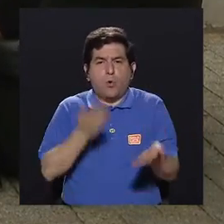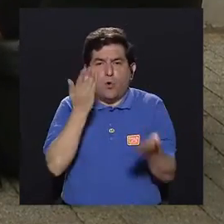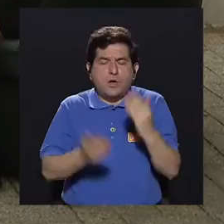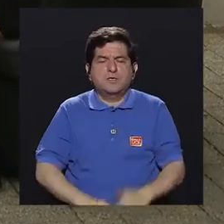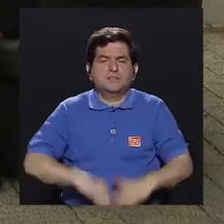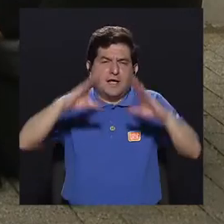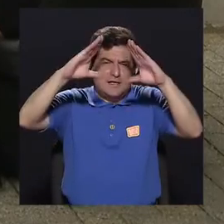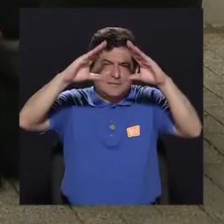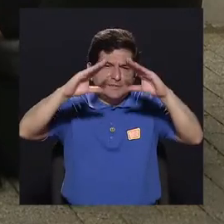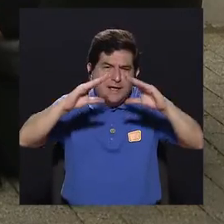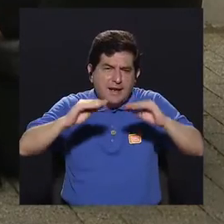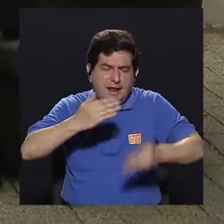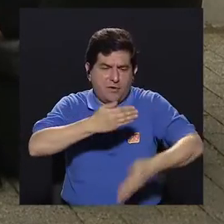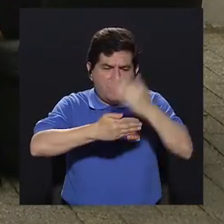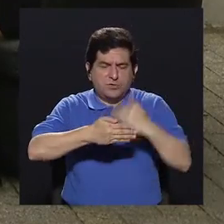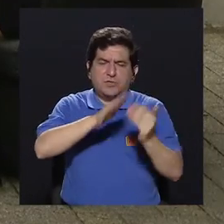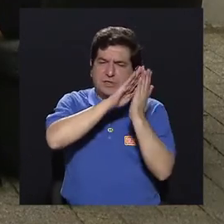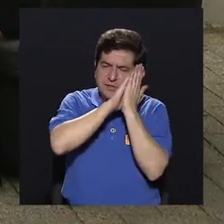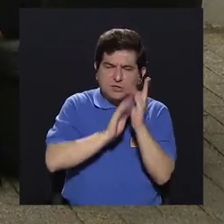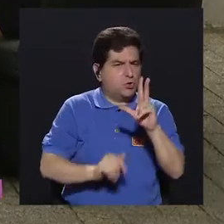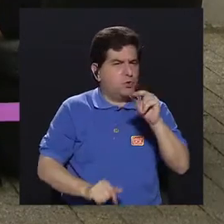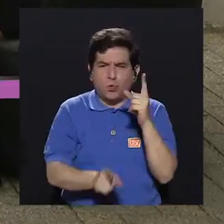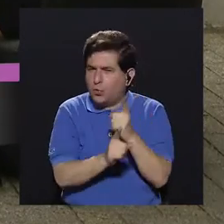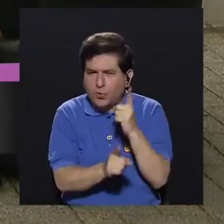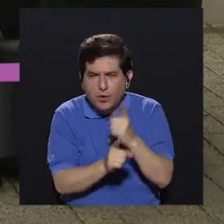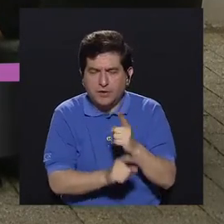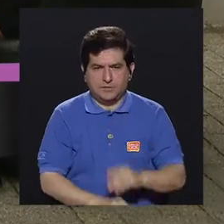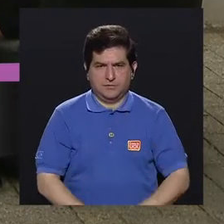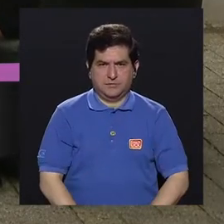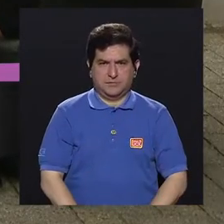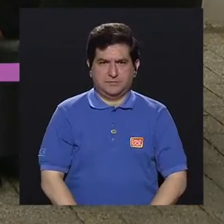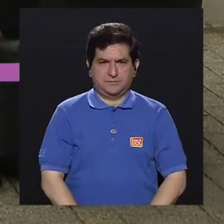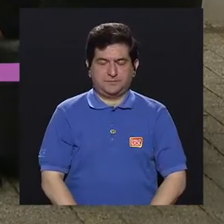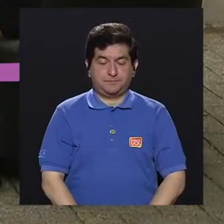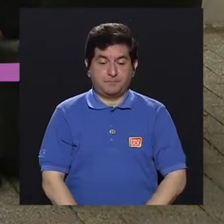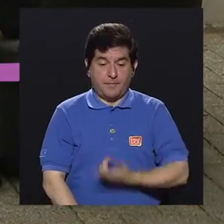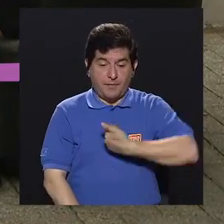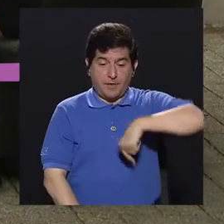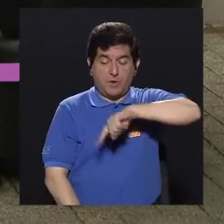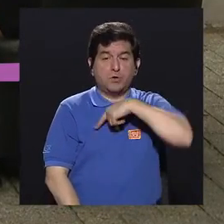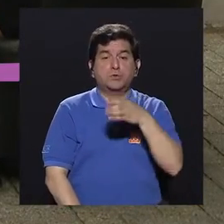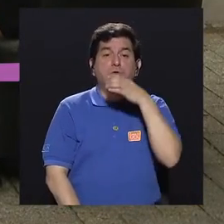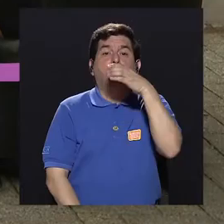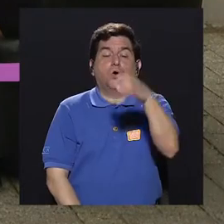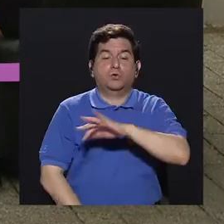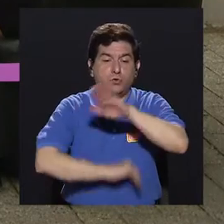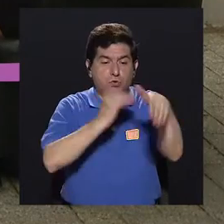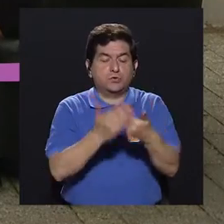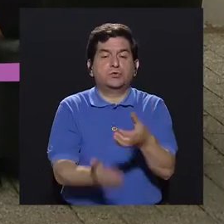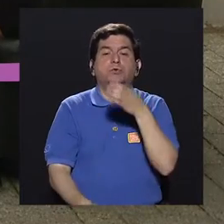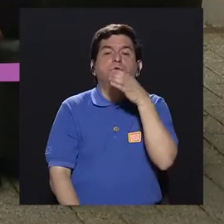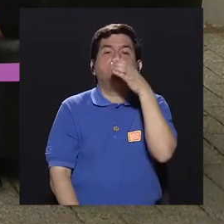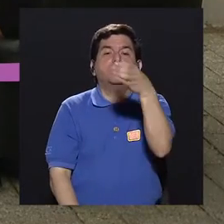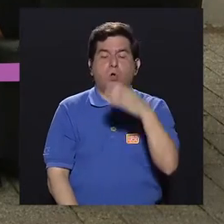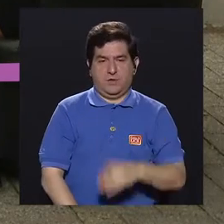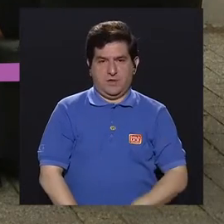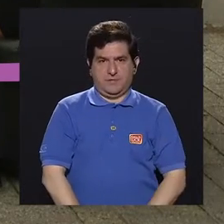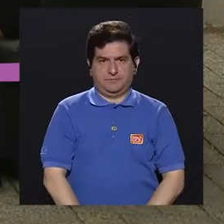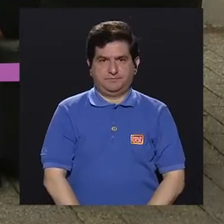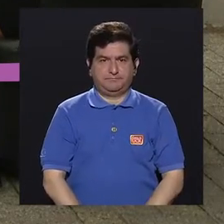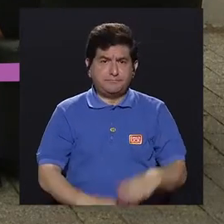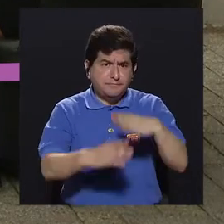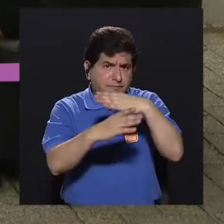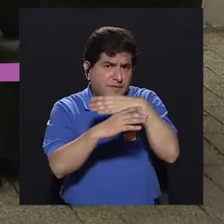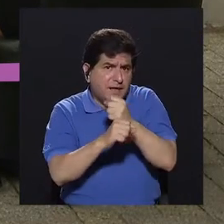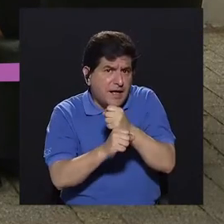semillas como que ya antes de acostarse, ¿no? Pues lo que nosotros recomendamos es que toda comida se